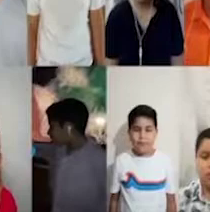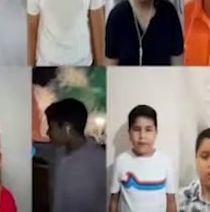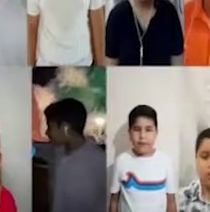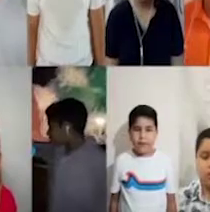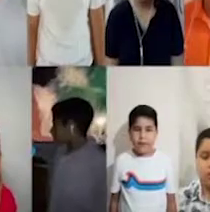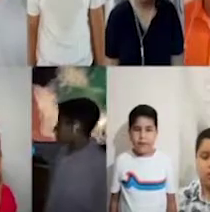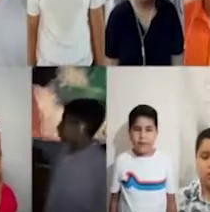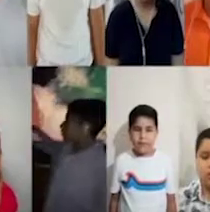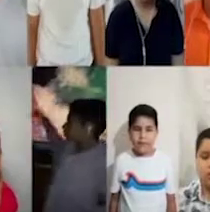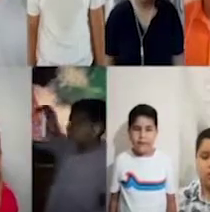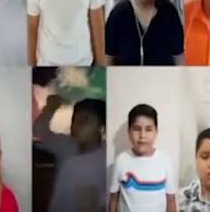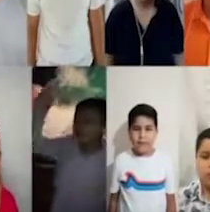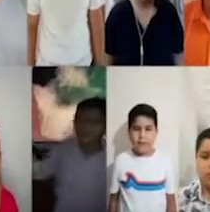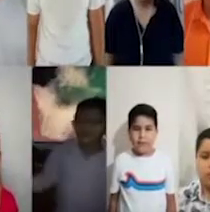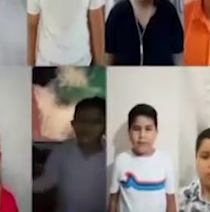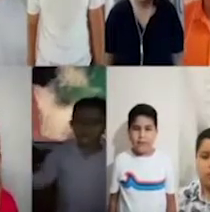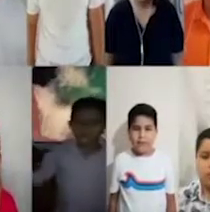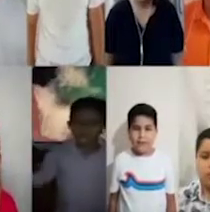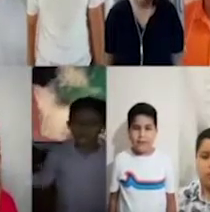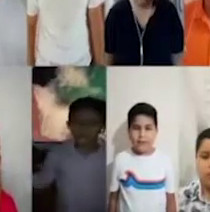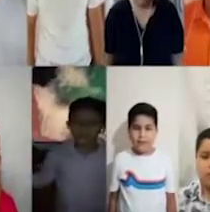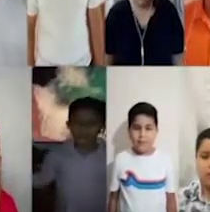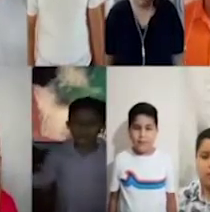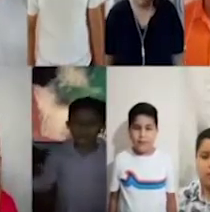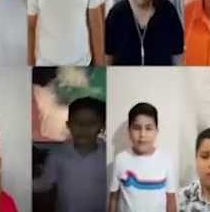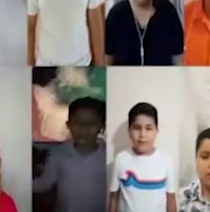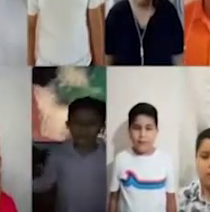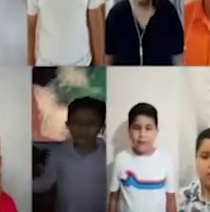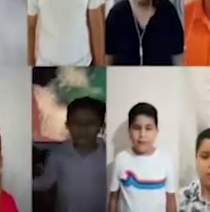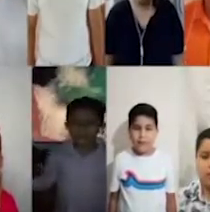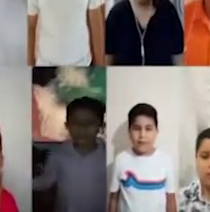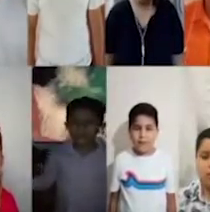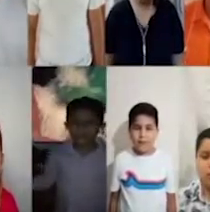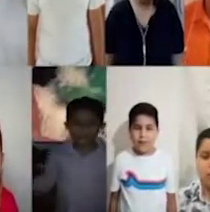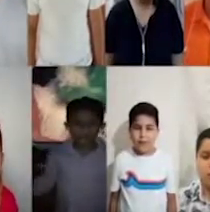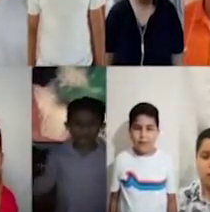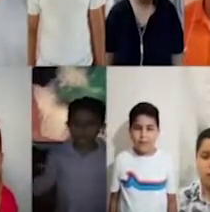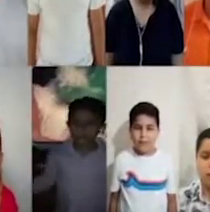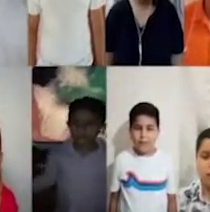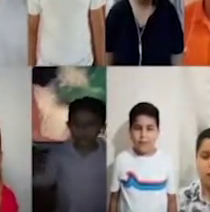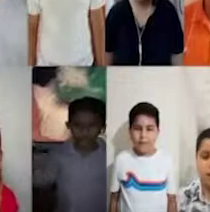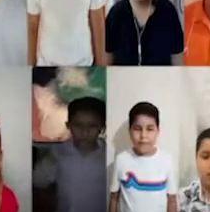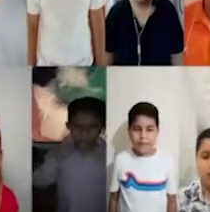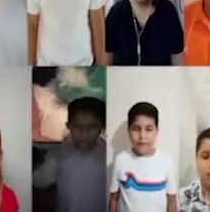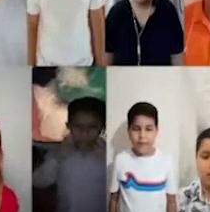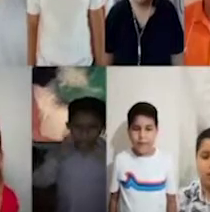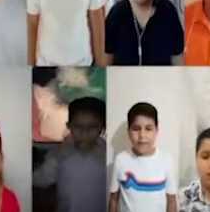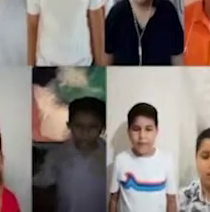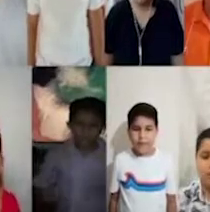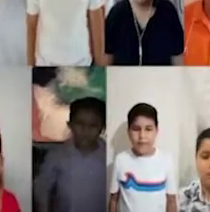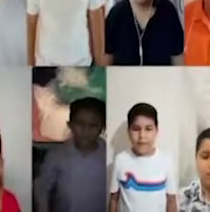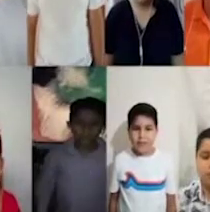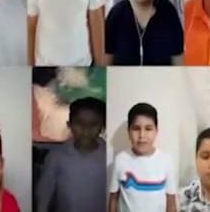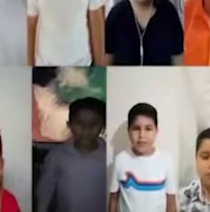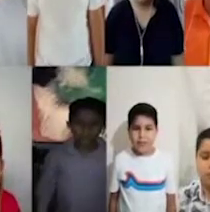pálido color.